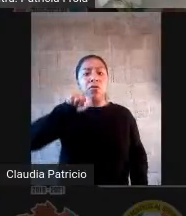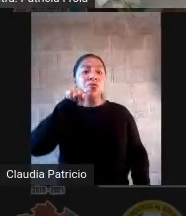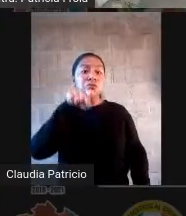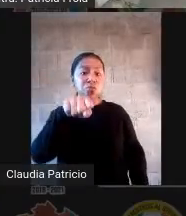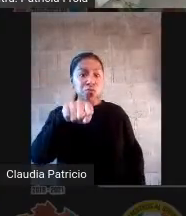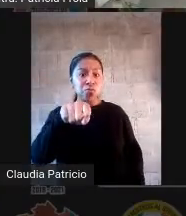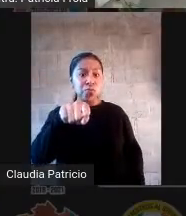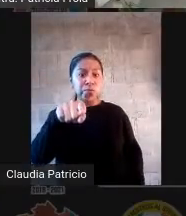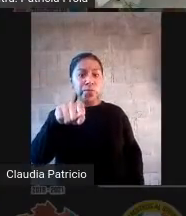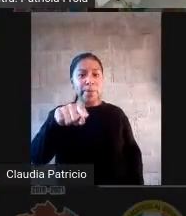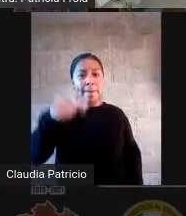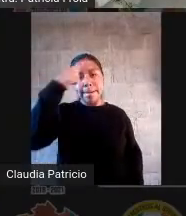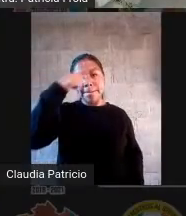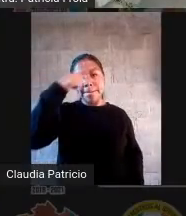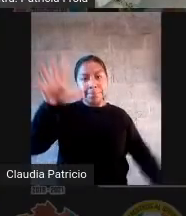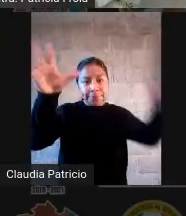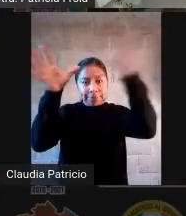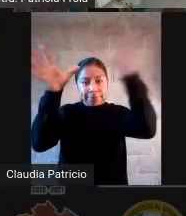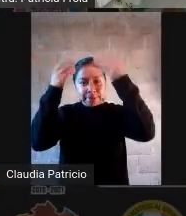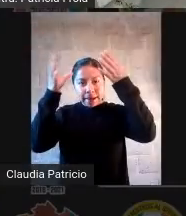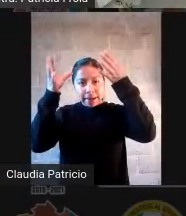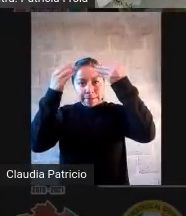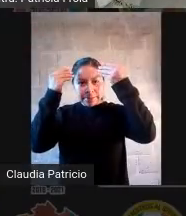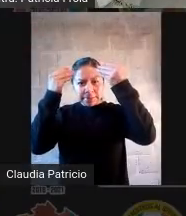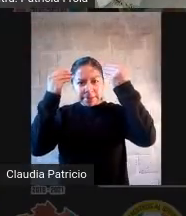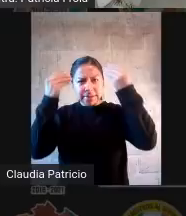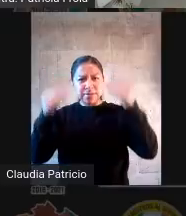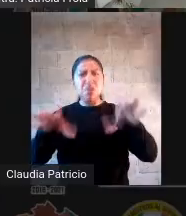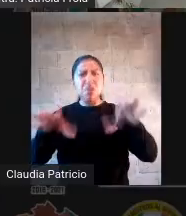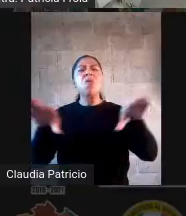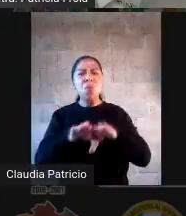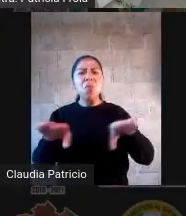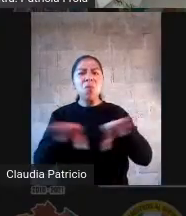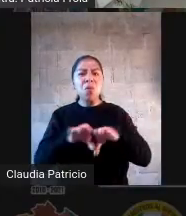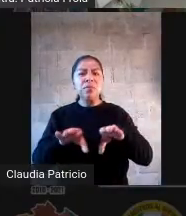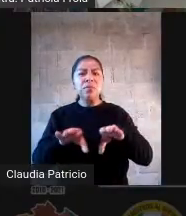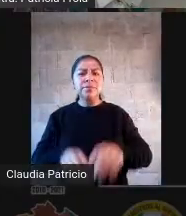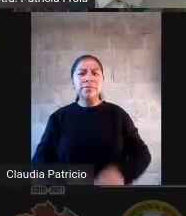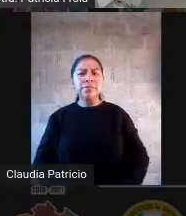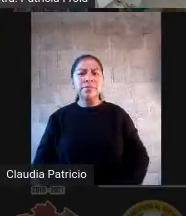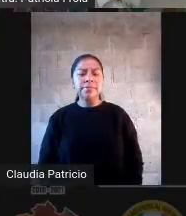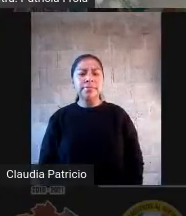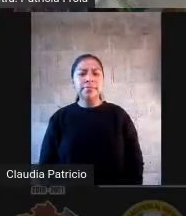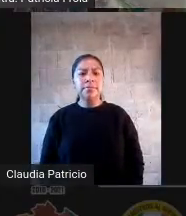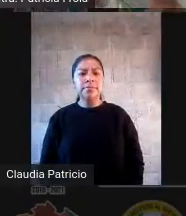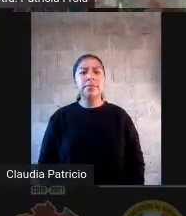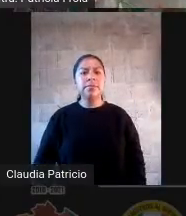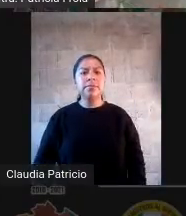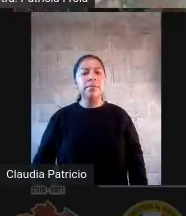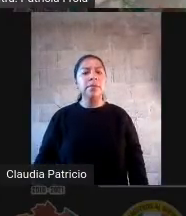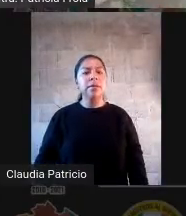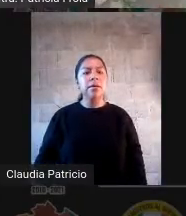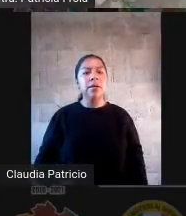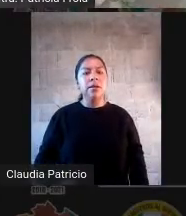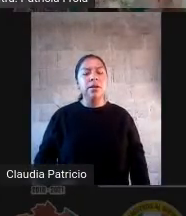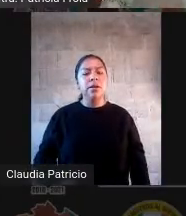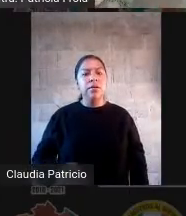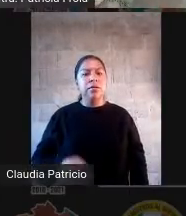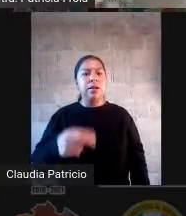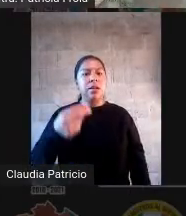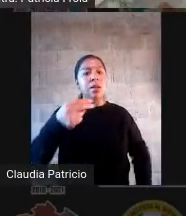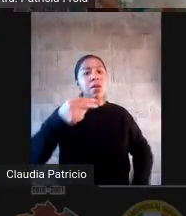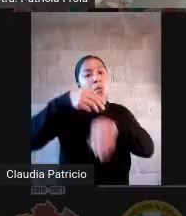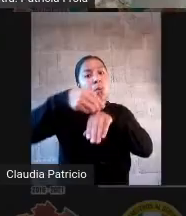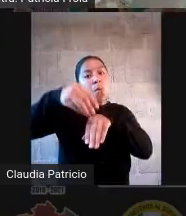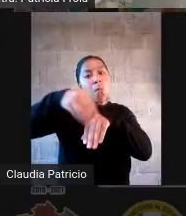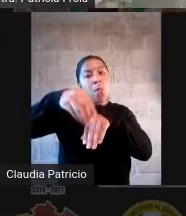esa pregunta con el código 39647. Ustedes van a, con ese código, van